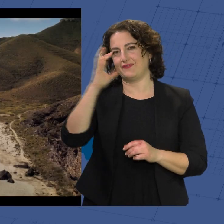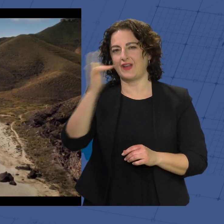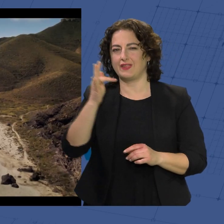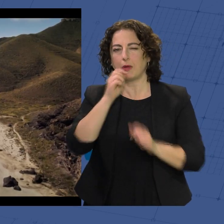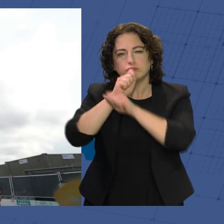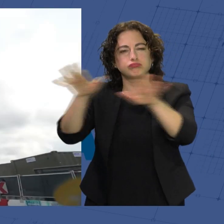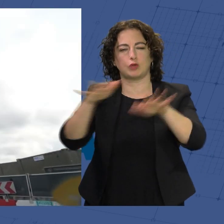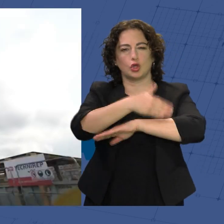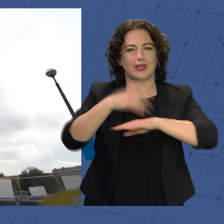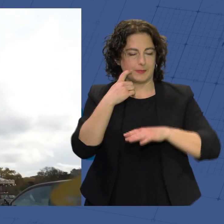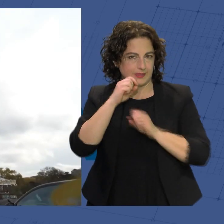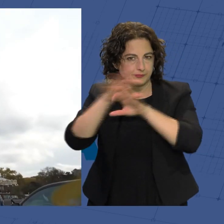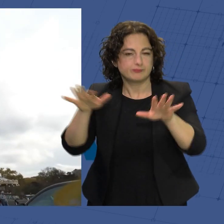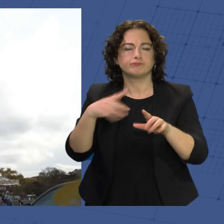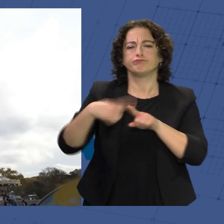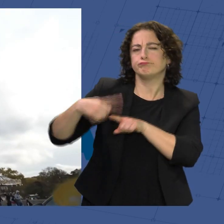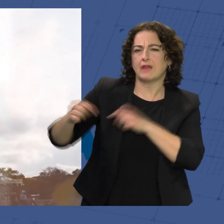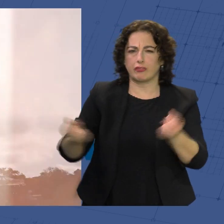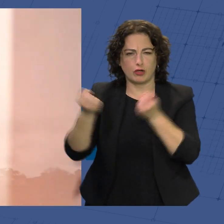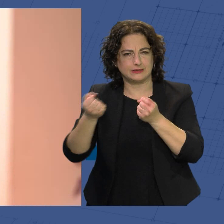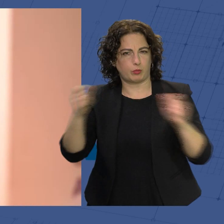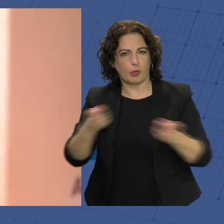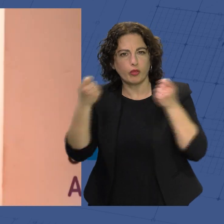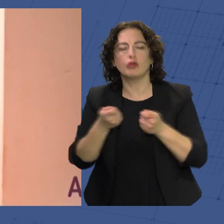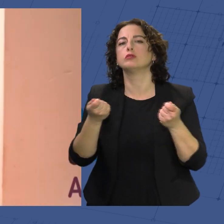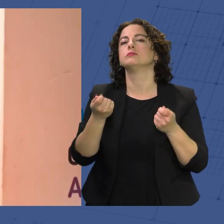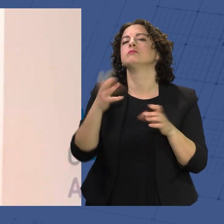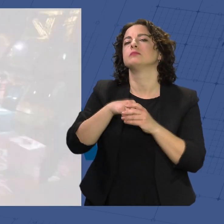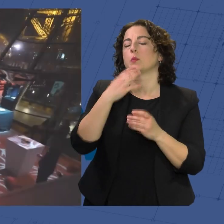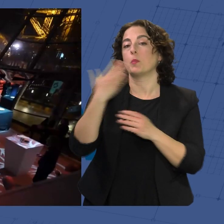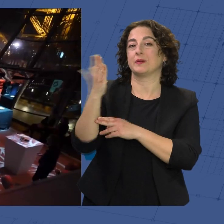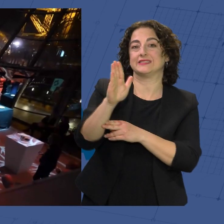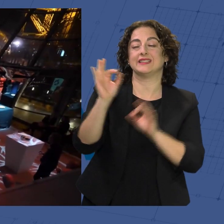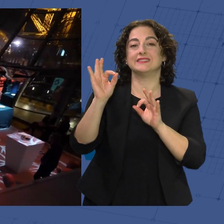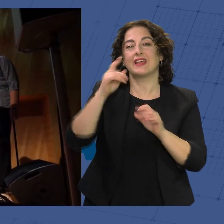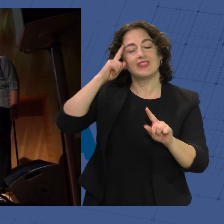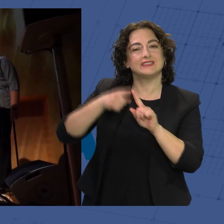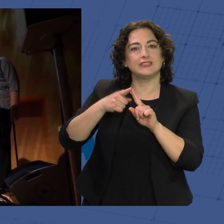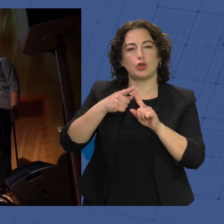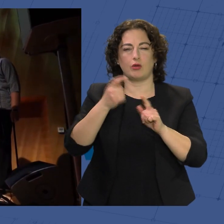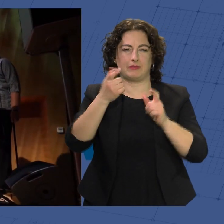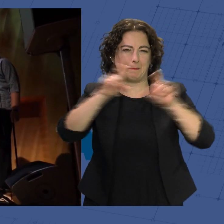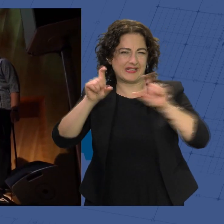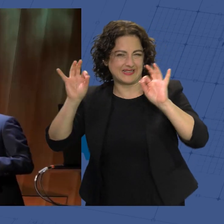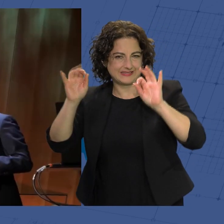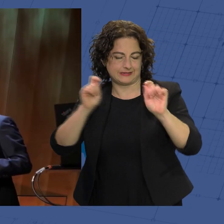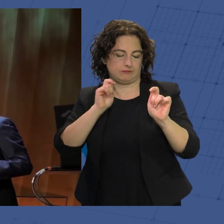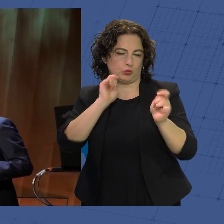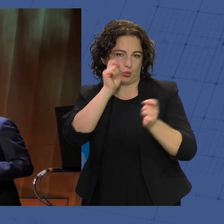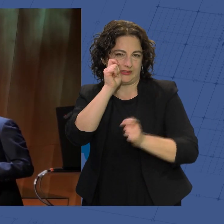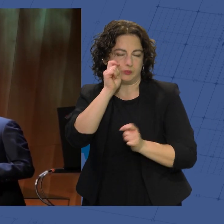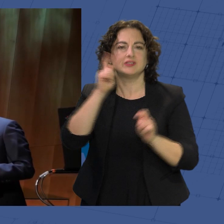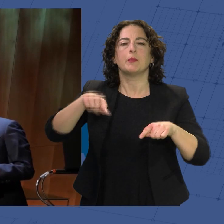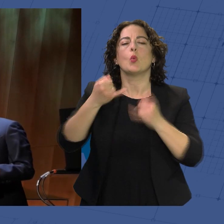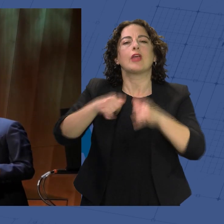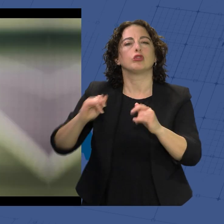destino Costa de Almería mediante diferentes acciones promocionales, entre las que se encuentra la presentación del destino a tour operadores en un acto celebrado en la Torre Eiffel en